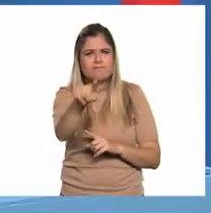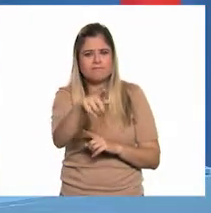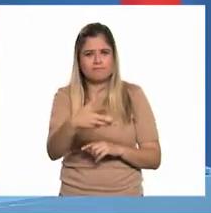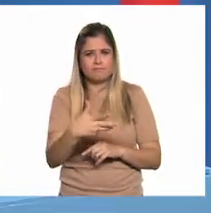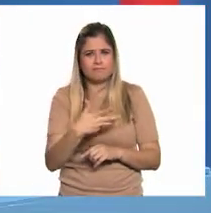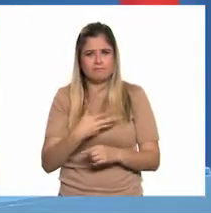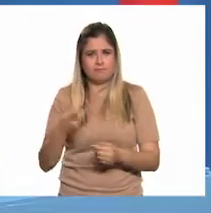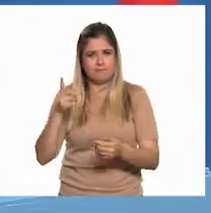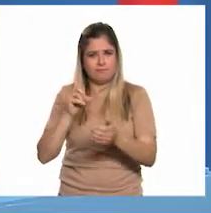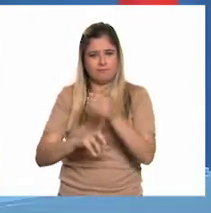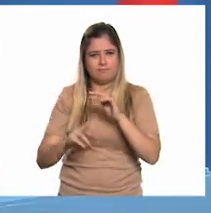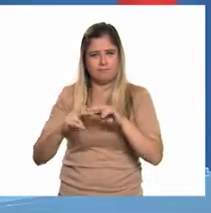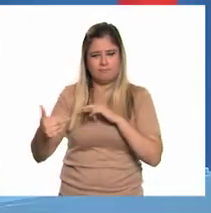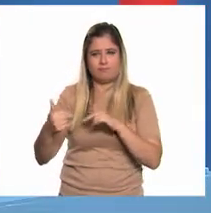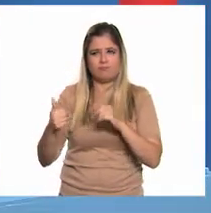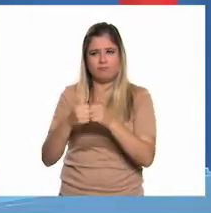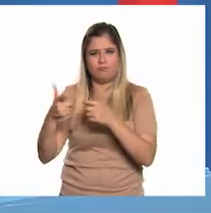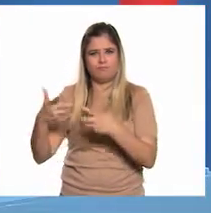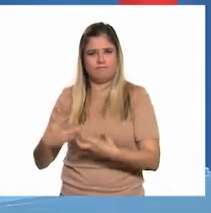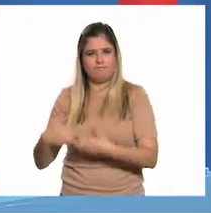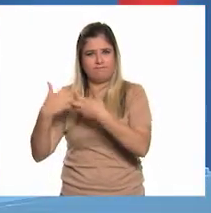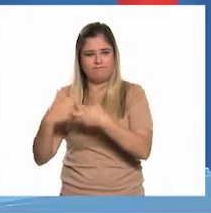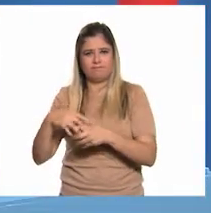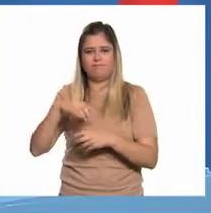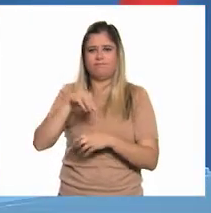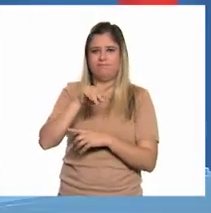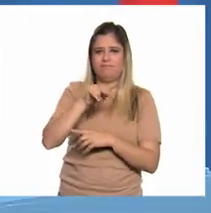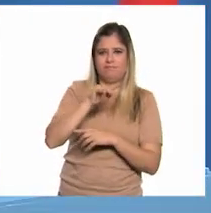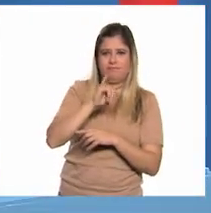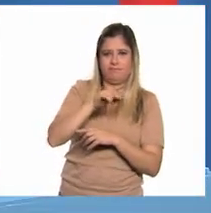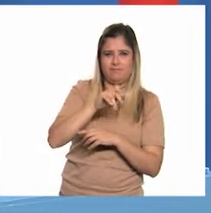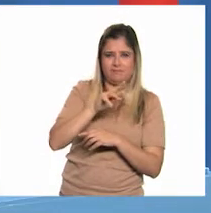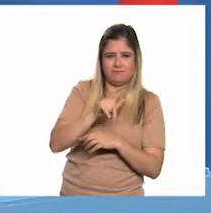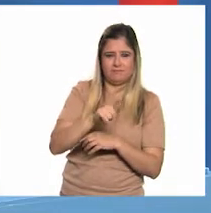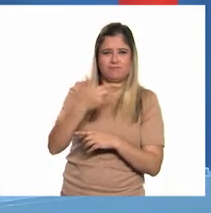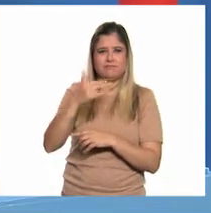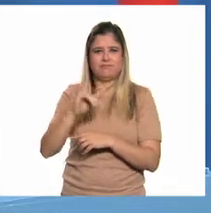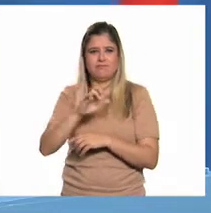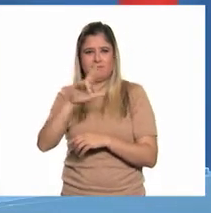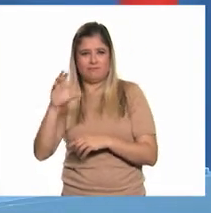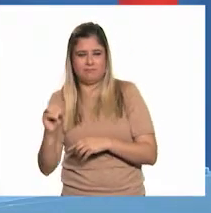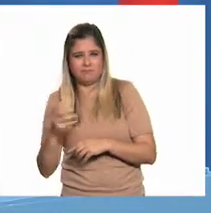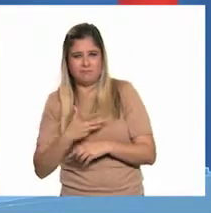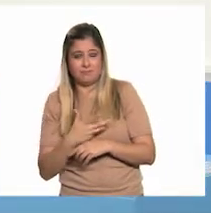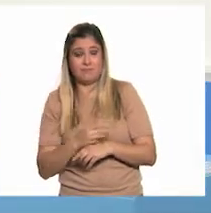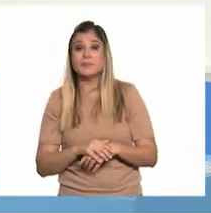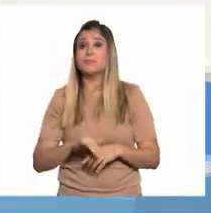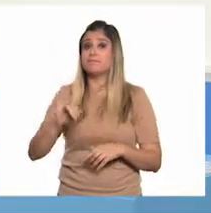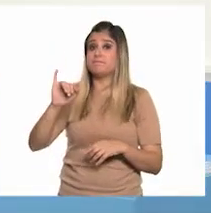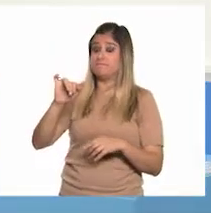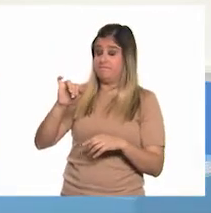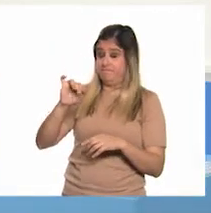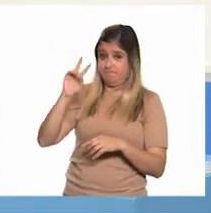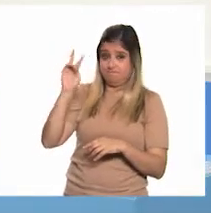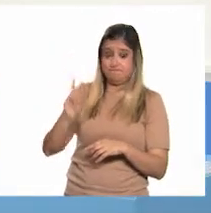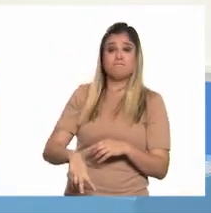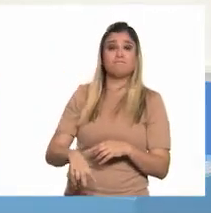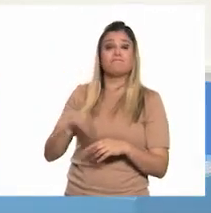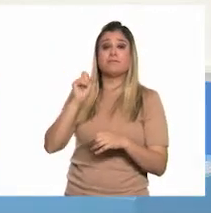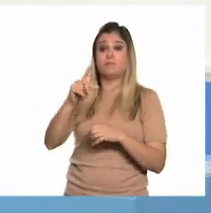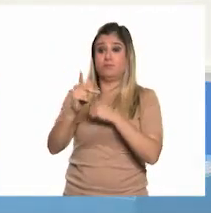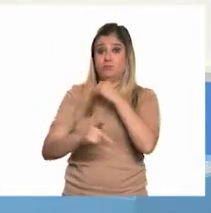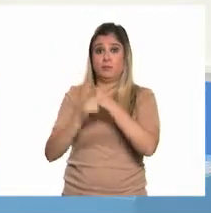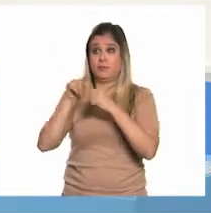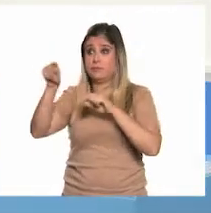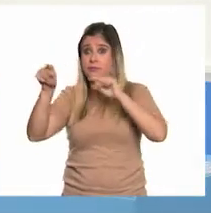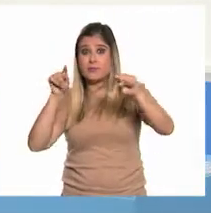¿existe relación con la producción de mineral de hierro? Totalmente, profesor. Los mismos países